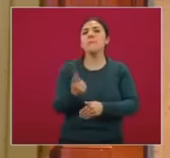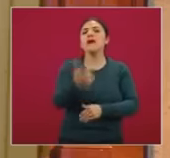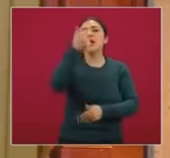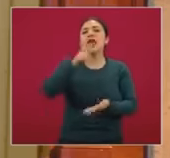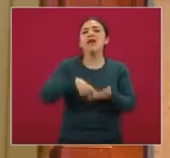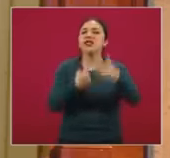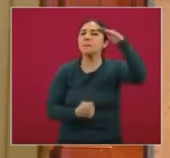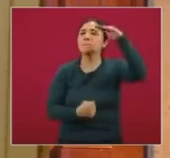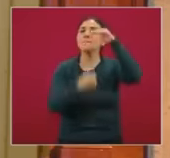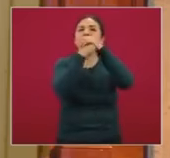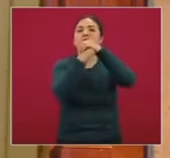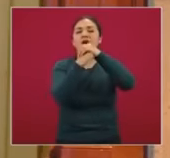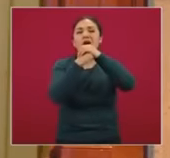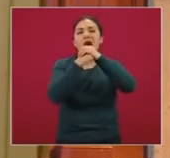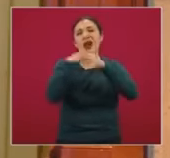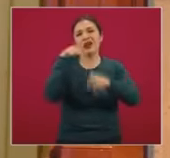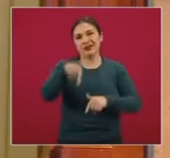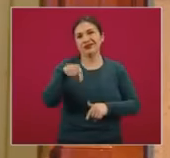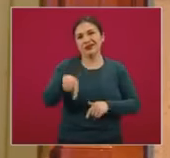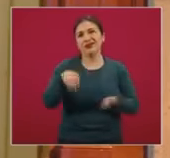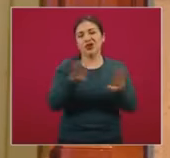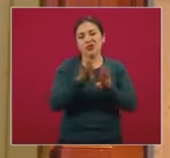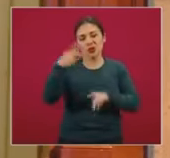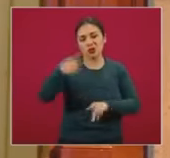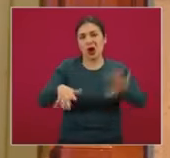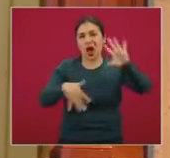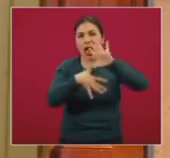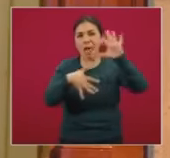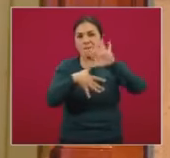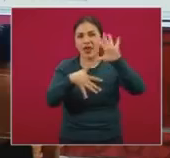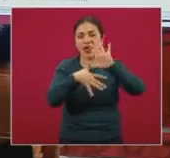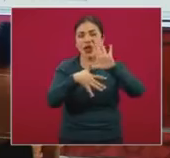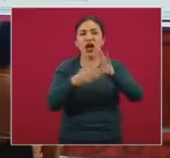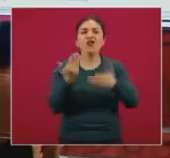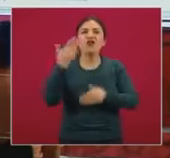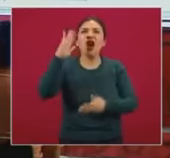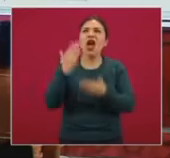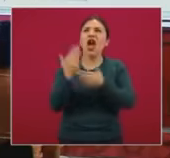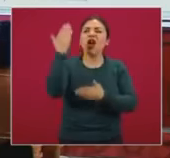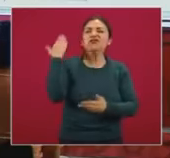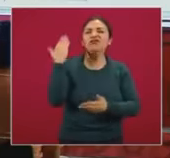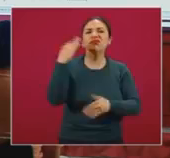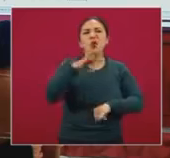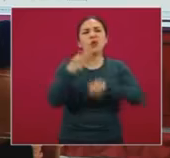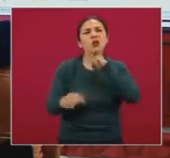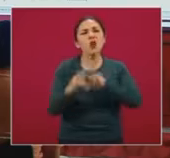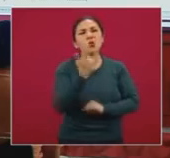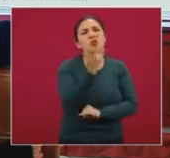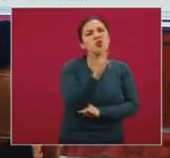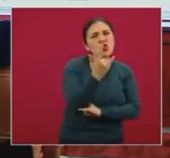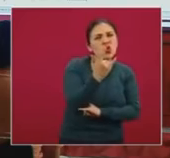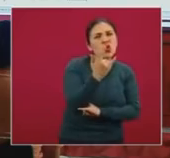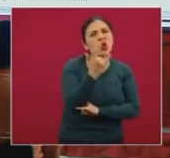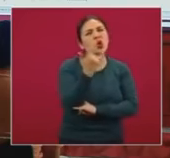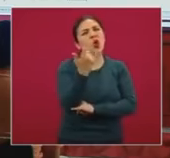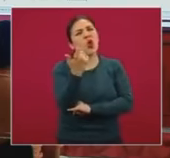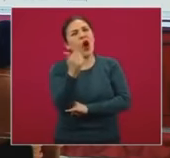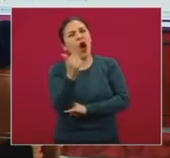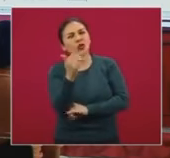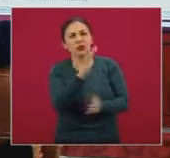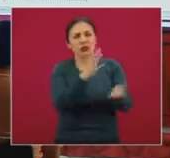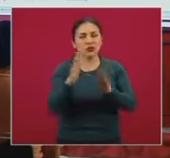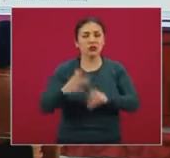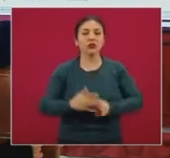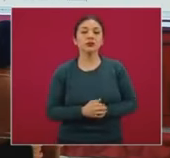en el primer pico que, para efecto del continente americano, se tuvo a fines de junio, durante los meses de